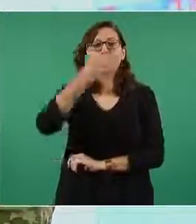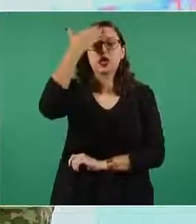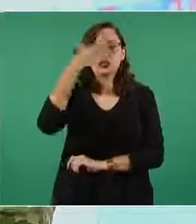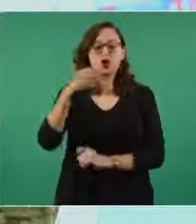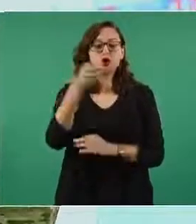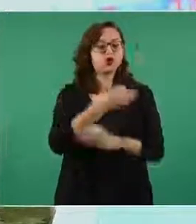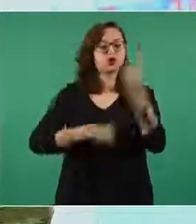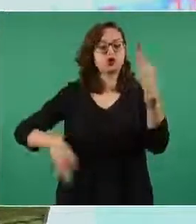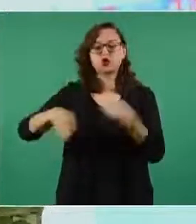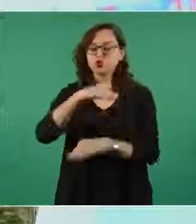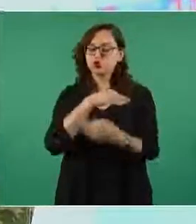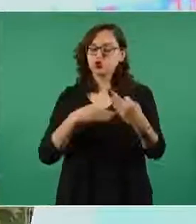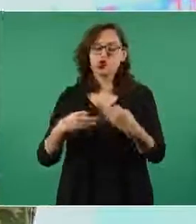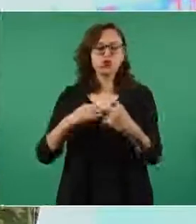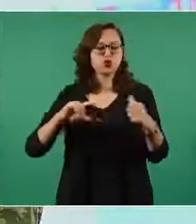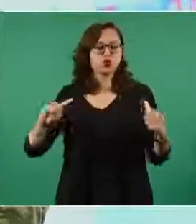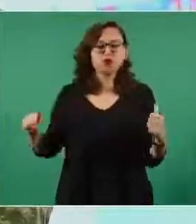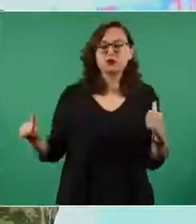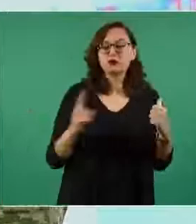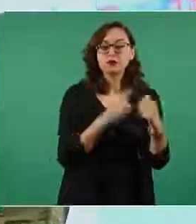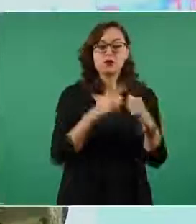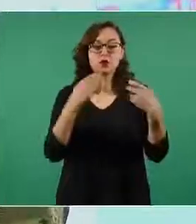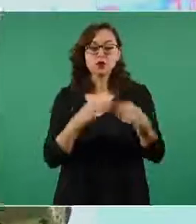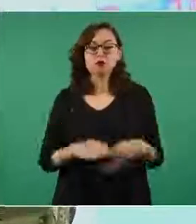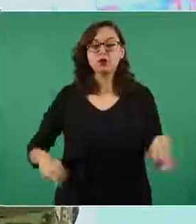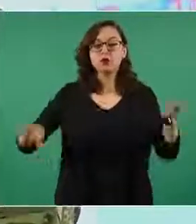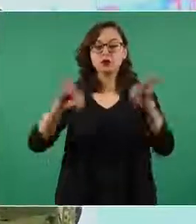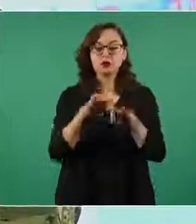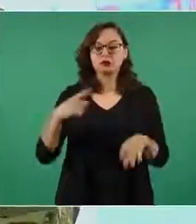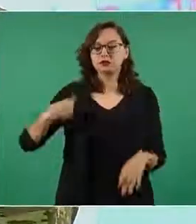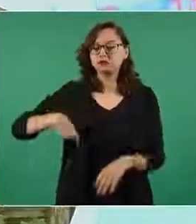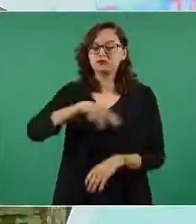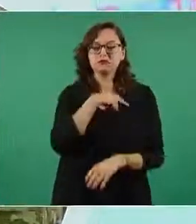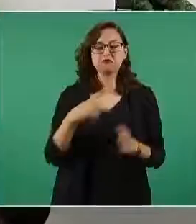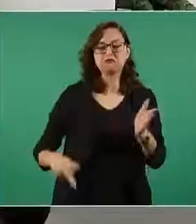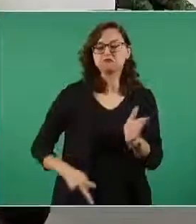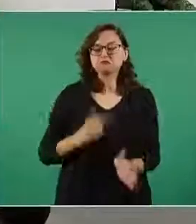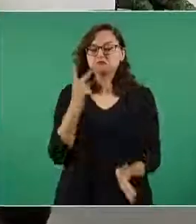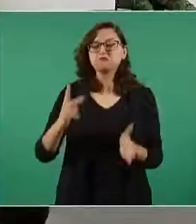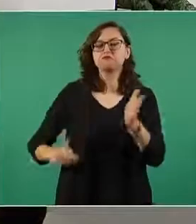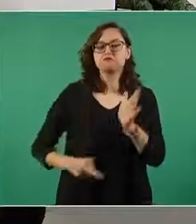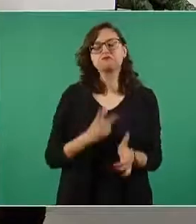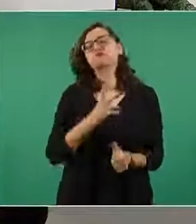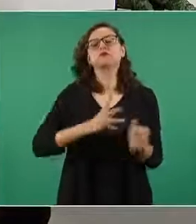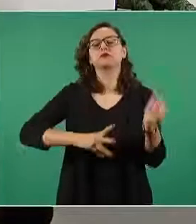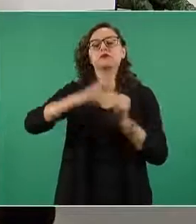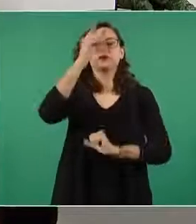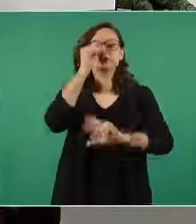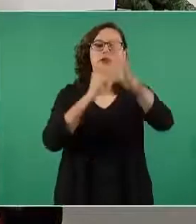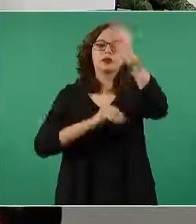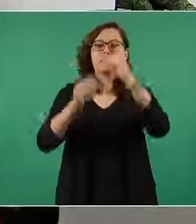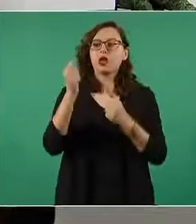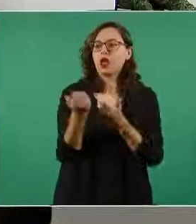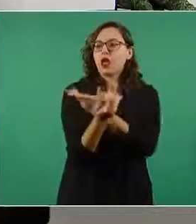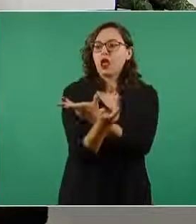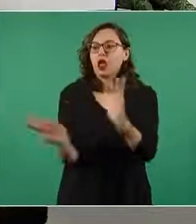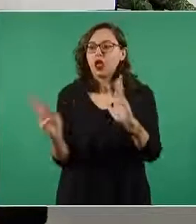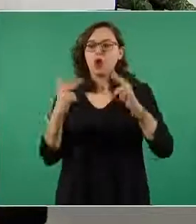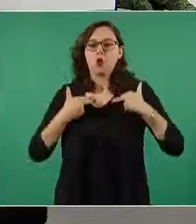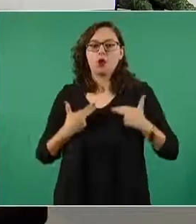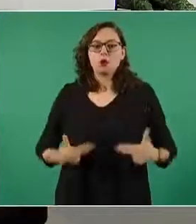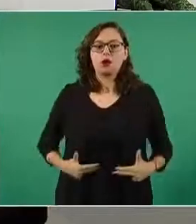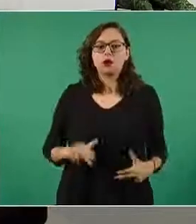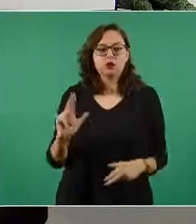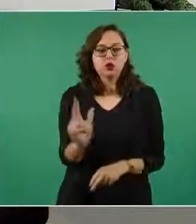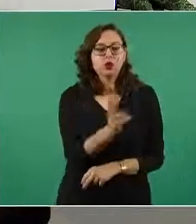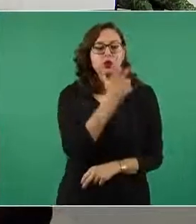organización porque así nos lo enseñaron nuestros superiores en nuestras escuelas es el capital humano al cual le debemos de prestar